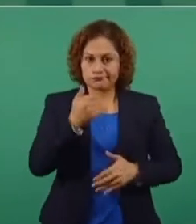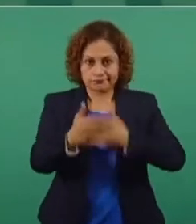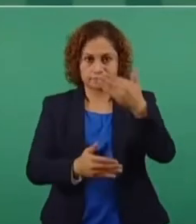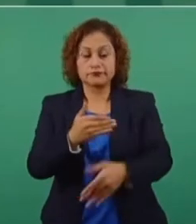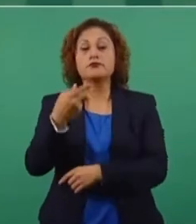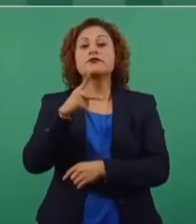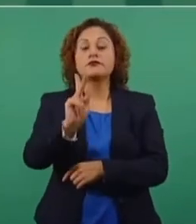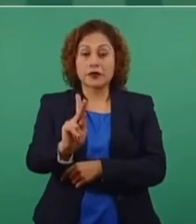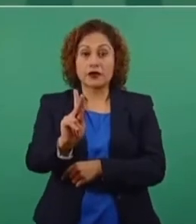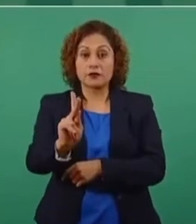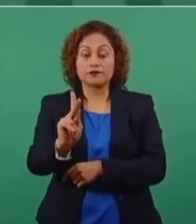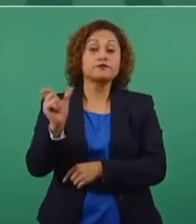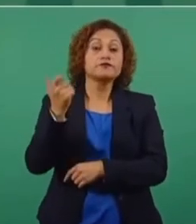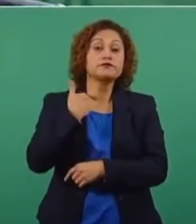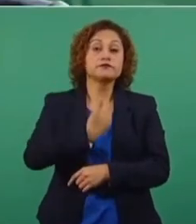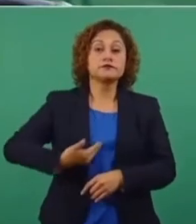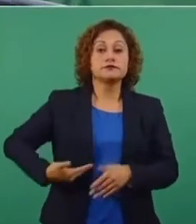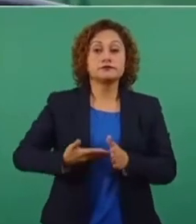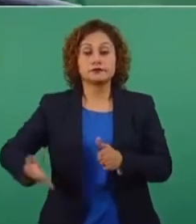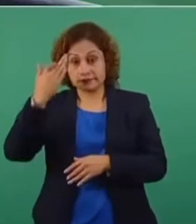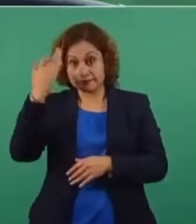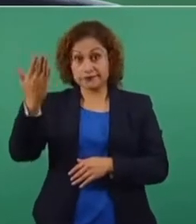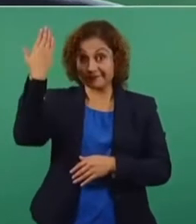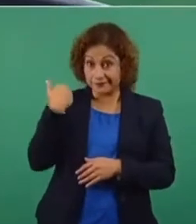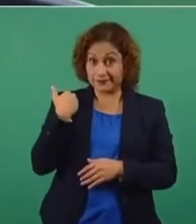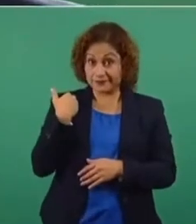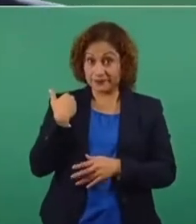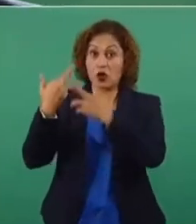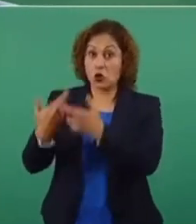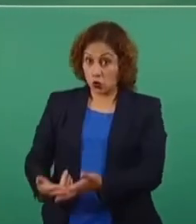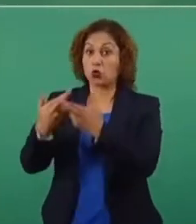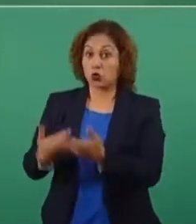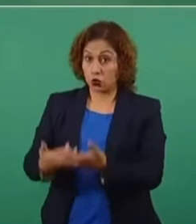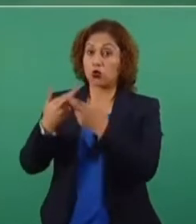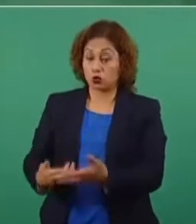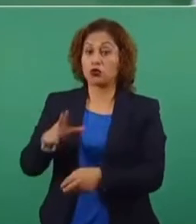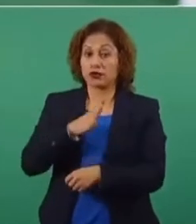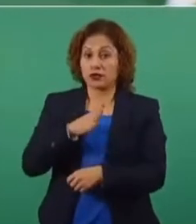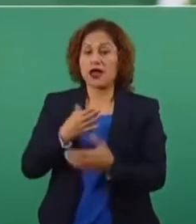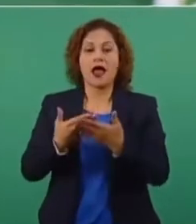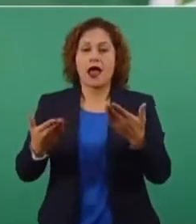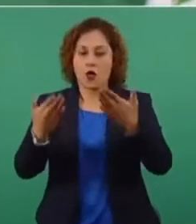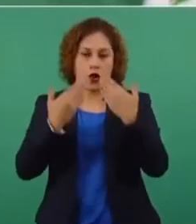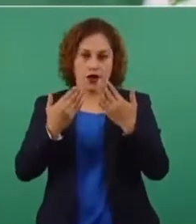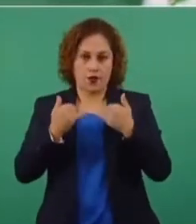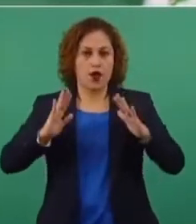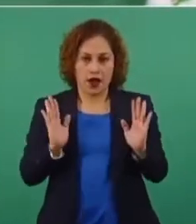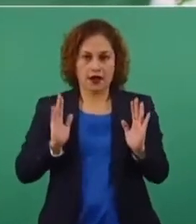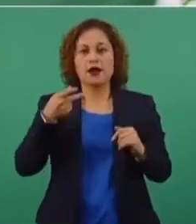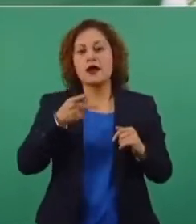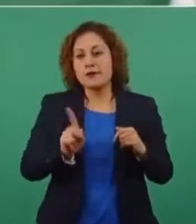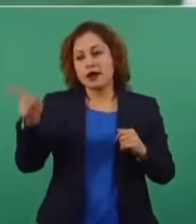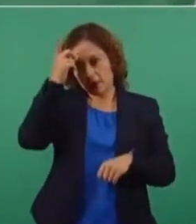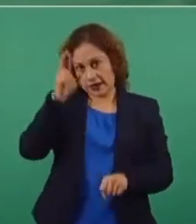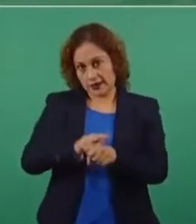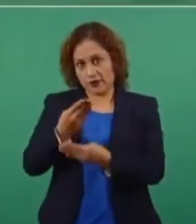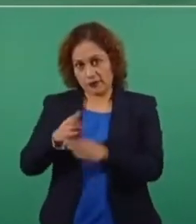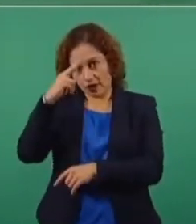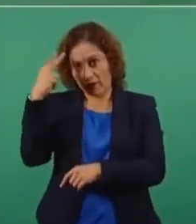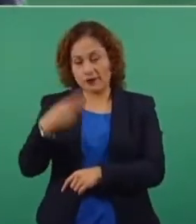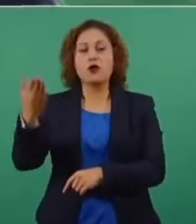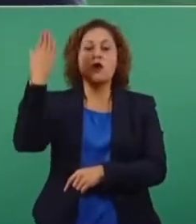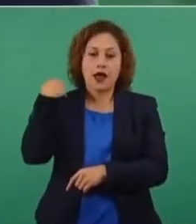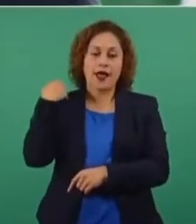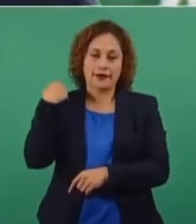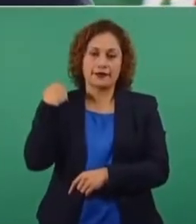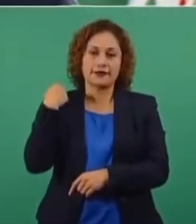sí hubo remanentes. Y ahora no hubo. Además que el director del Banco de México, yo lo respeto, pues se trabajaba en Hacienda